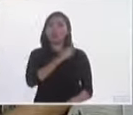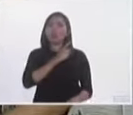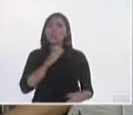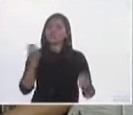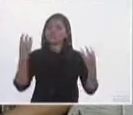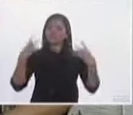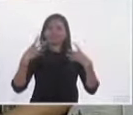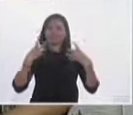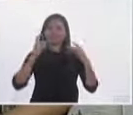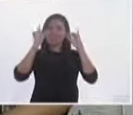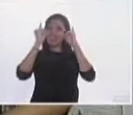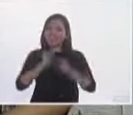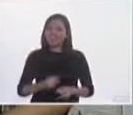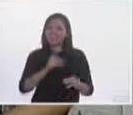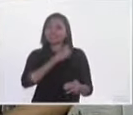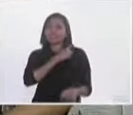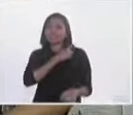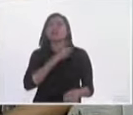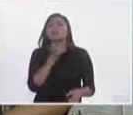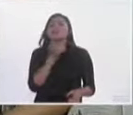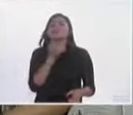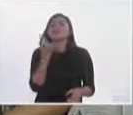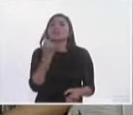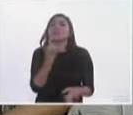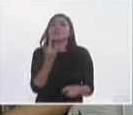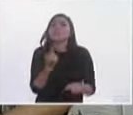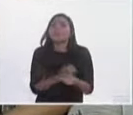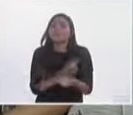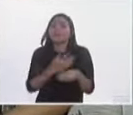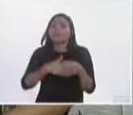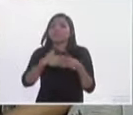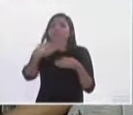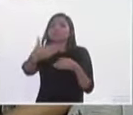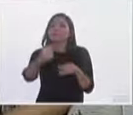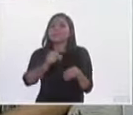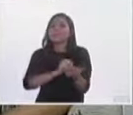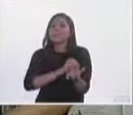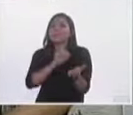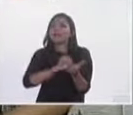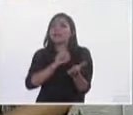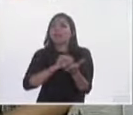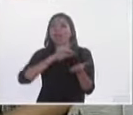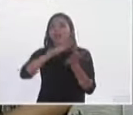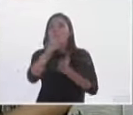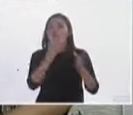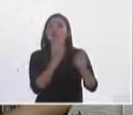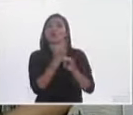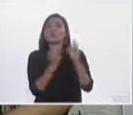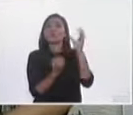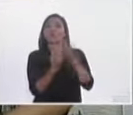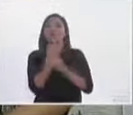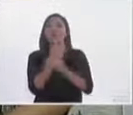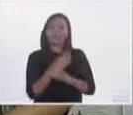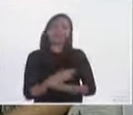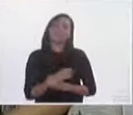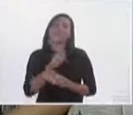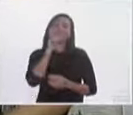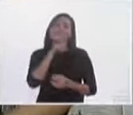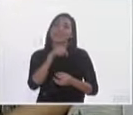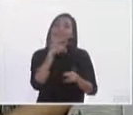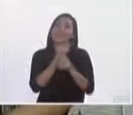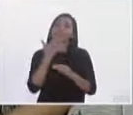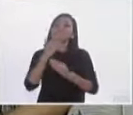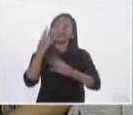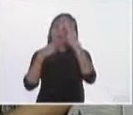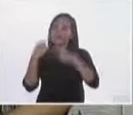cargos que ya se tomarán en los próximos meses, gracias a estas candidaturas. Le doy la bienvenida también, además de ustedes que